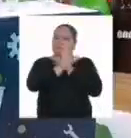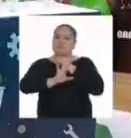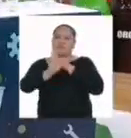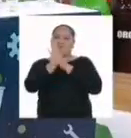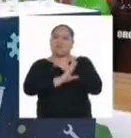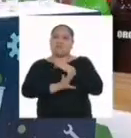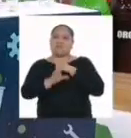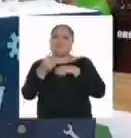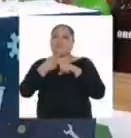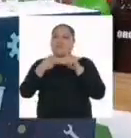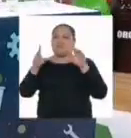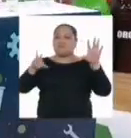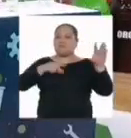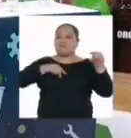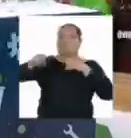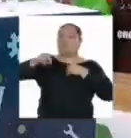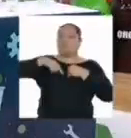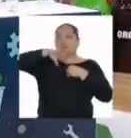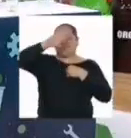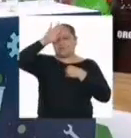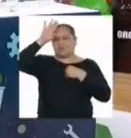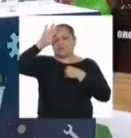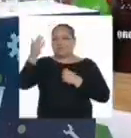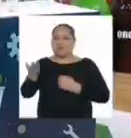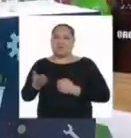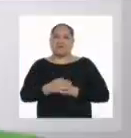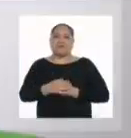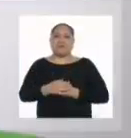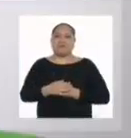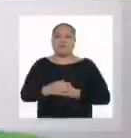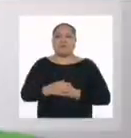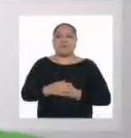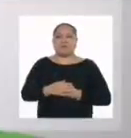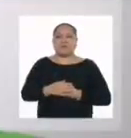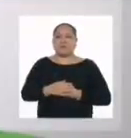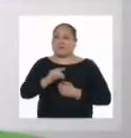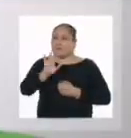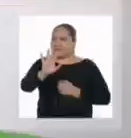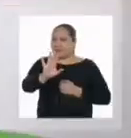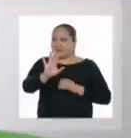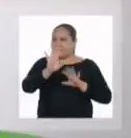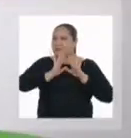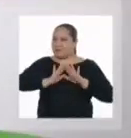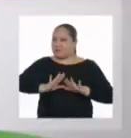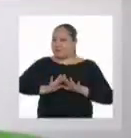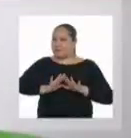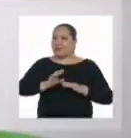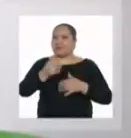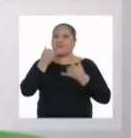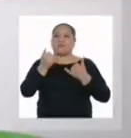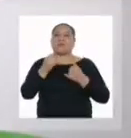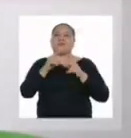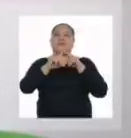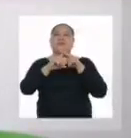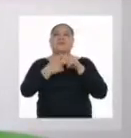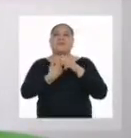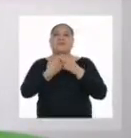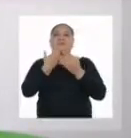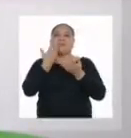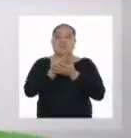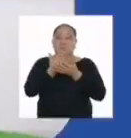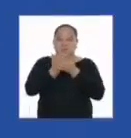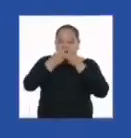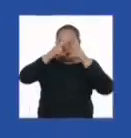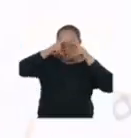protegernos de contagiarnos de diferentes virus y microorganismos. No te adelantes, Jonathan. Ahora vamos a iniciar con